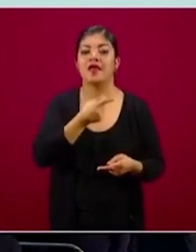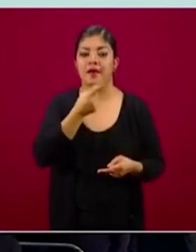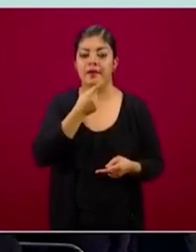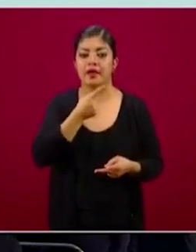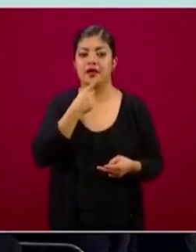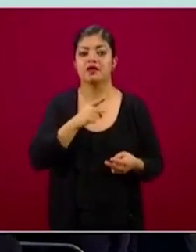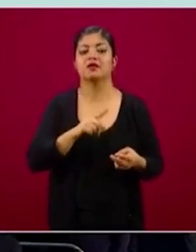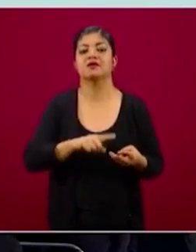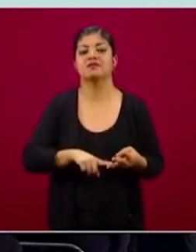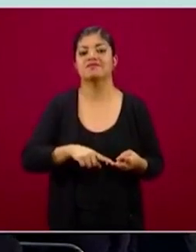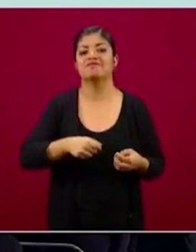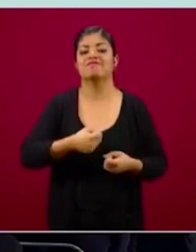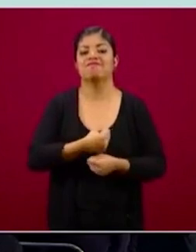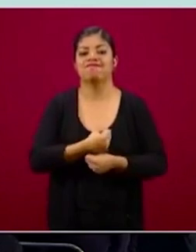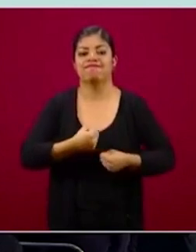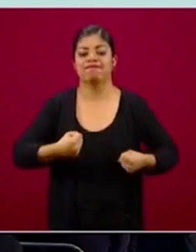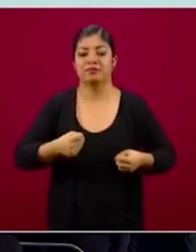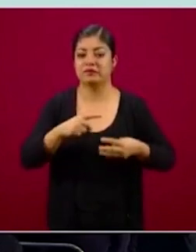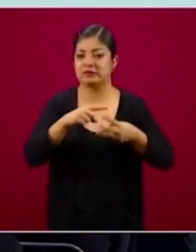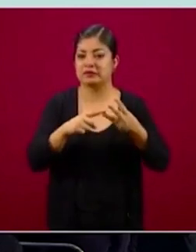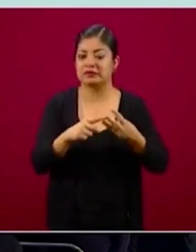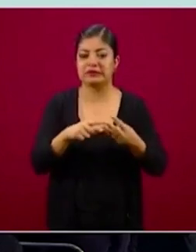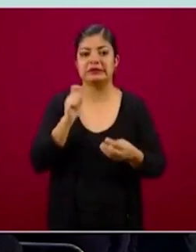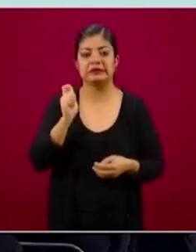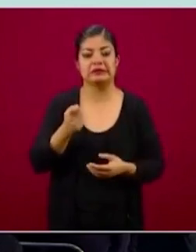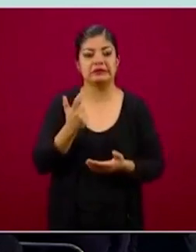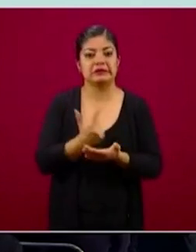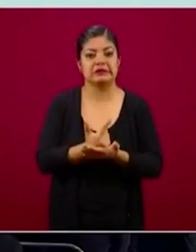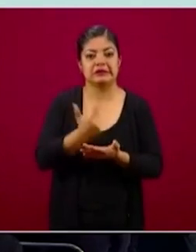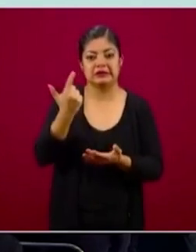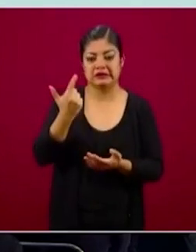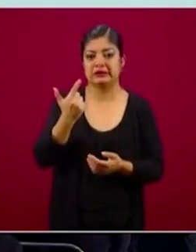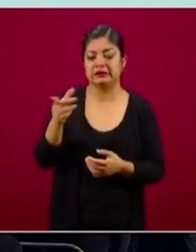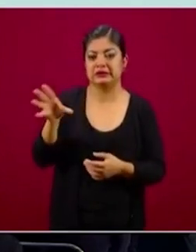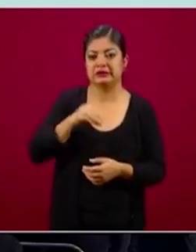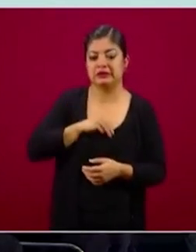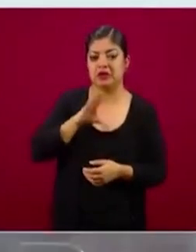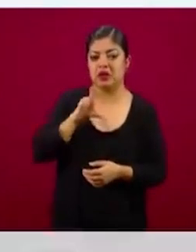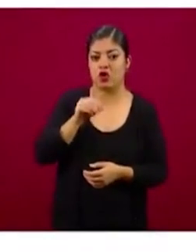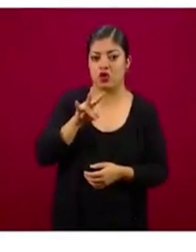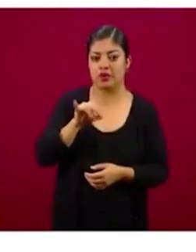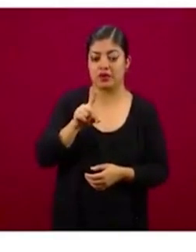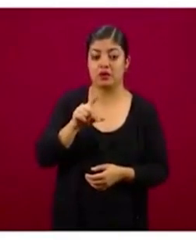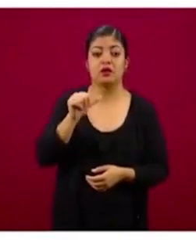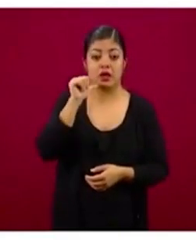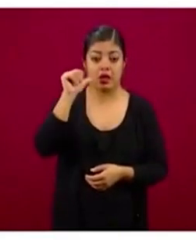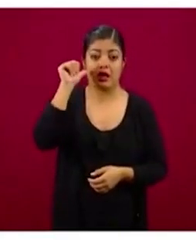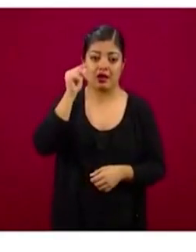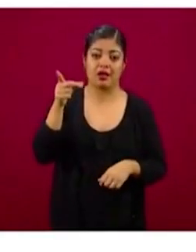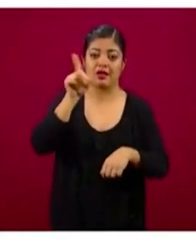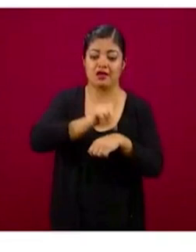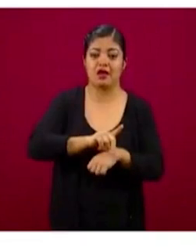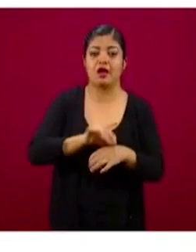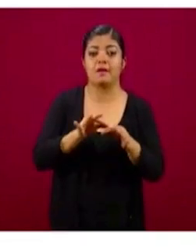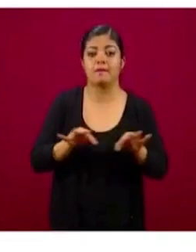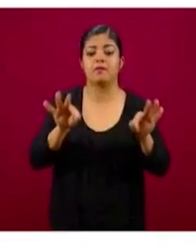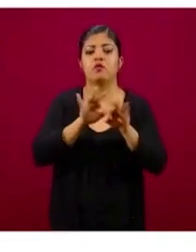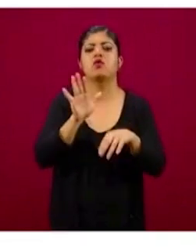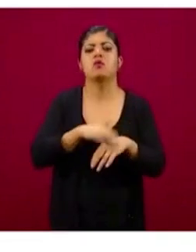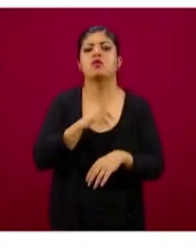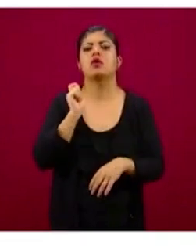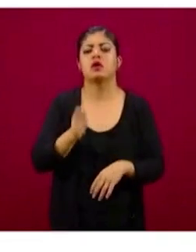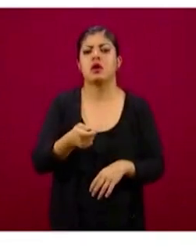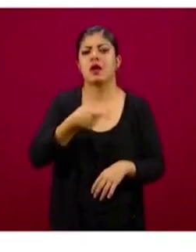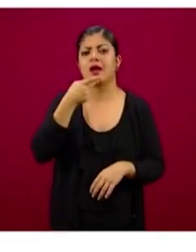obesidad como las principales que han contribuido a las complicaciones. Sin embargo, y ayer fue un día importante porque se habló ampliamente